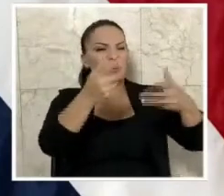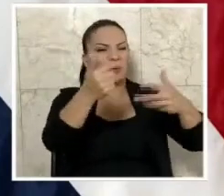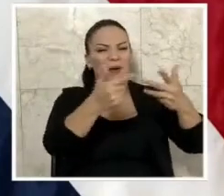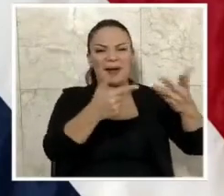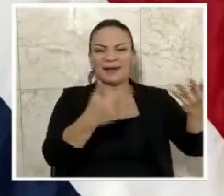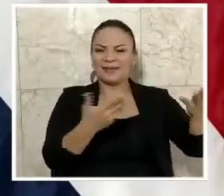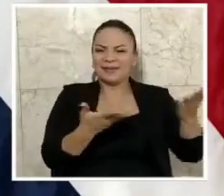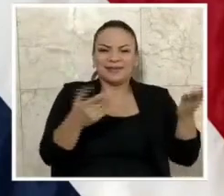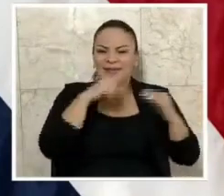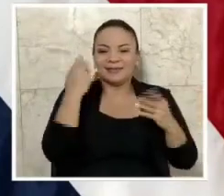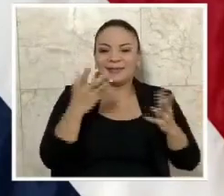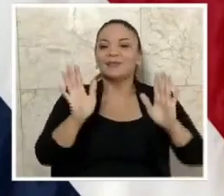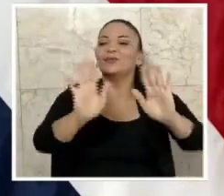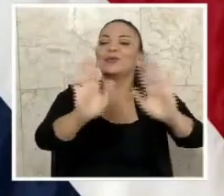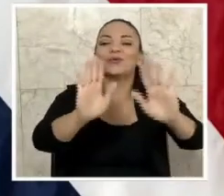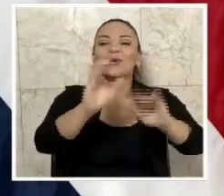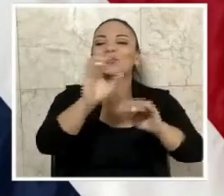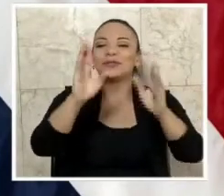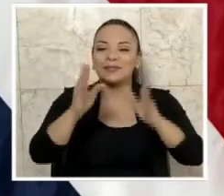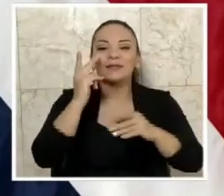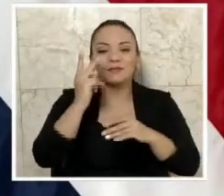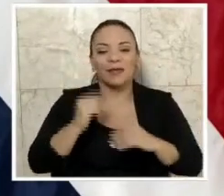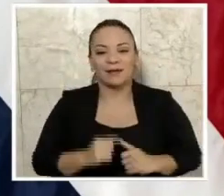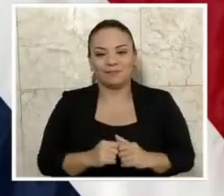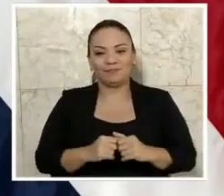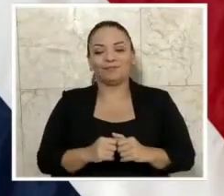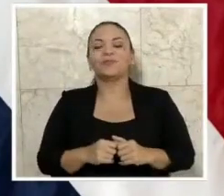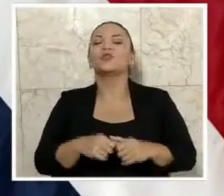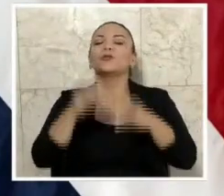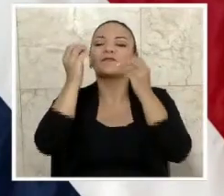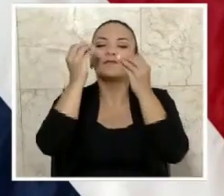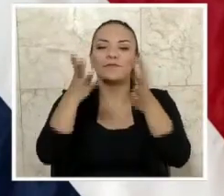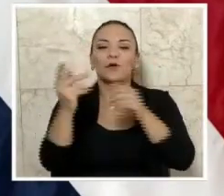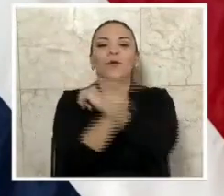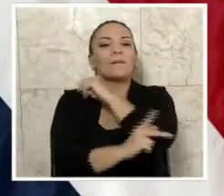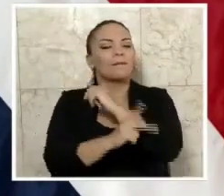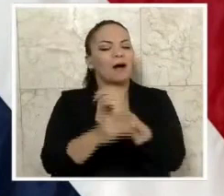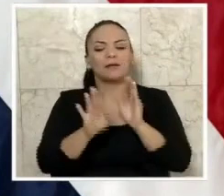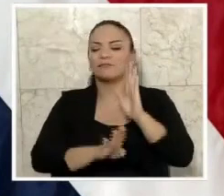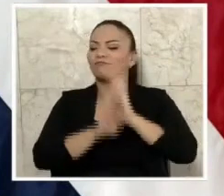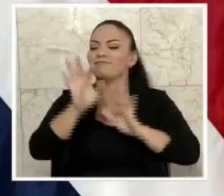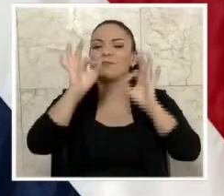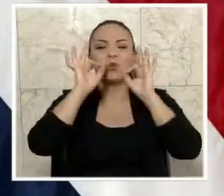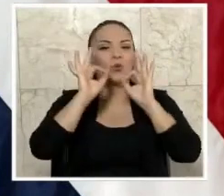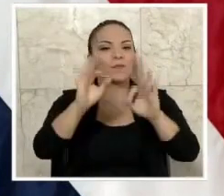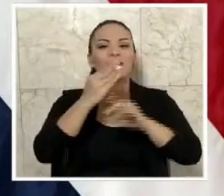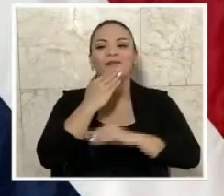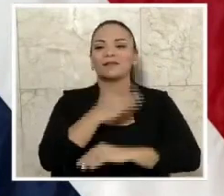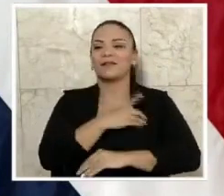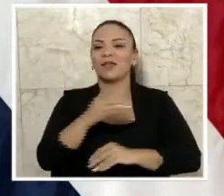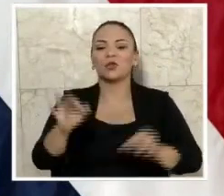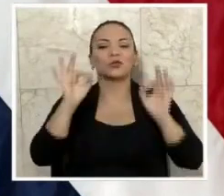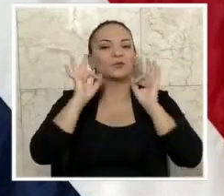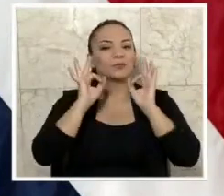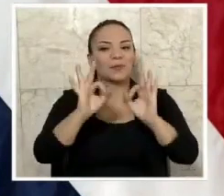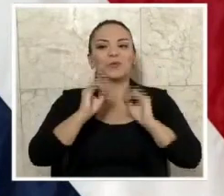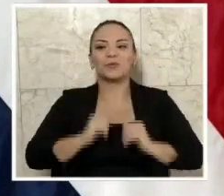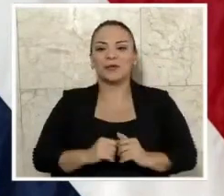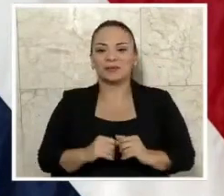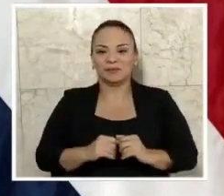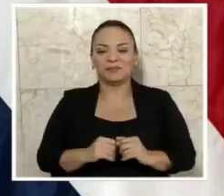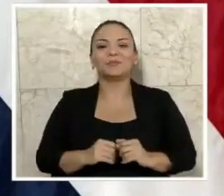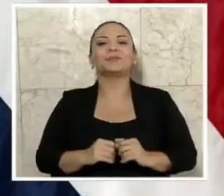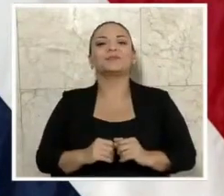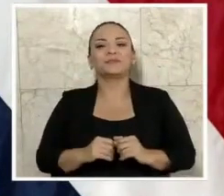Compatriotas, todo esto para decirles, el país va muy bien, gracias a Dios. Gracias a Dios.